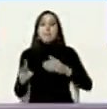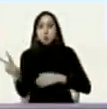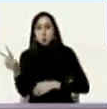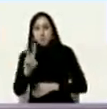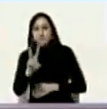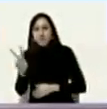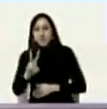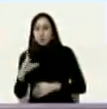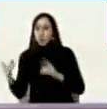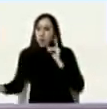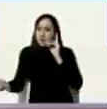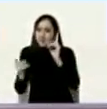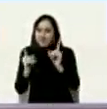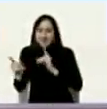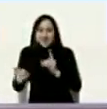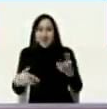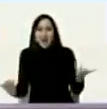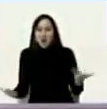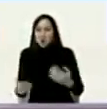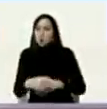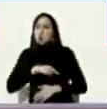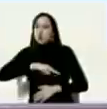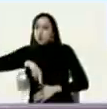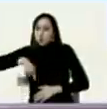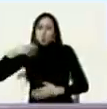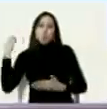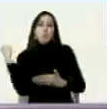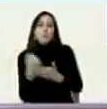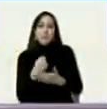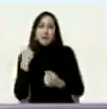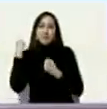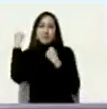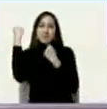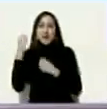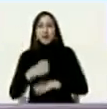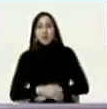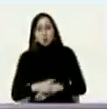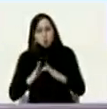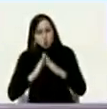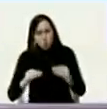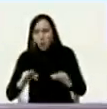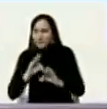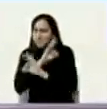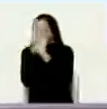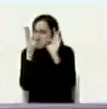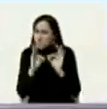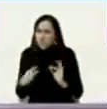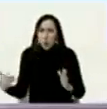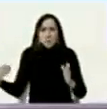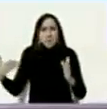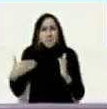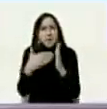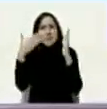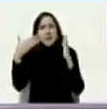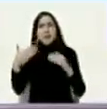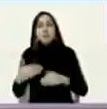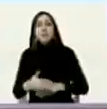para llegar a este camino tuvimos que vencer todos los obstáculos amenazas magnicidios